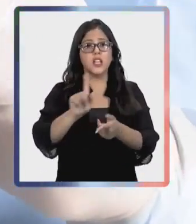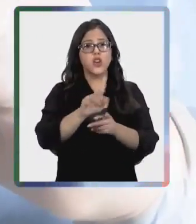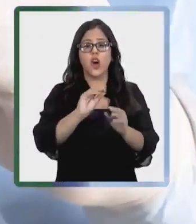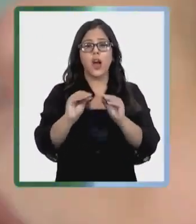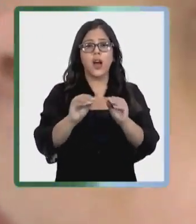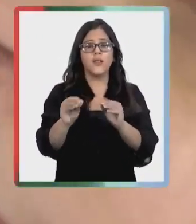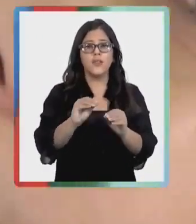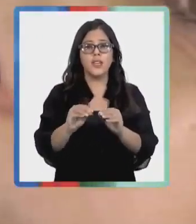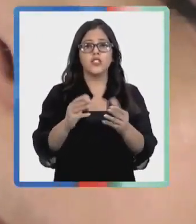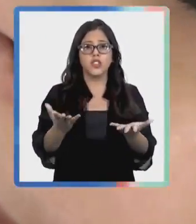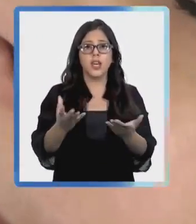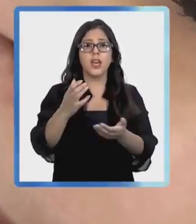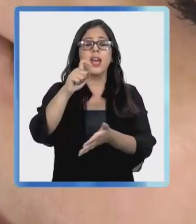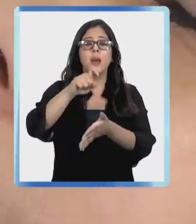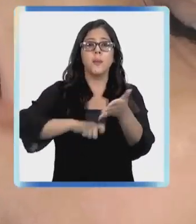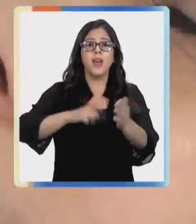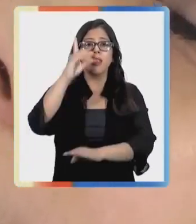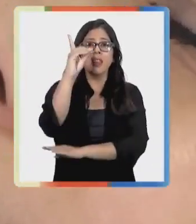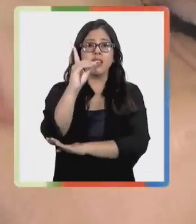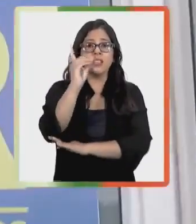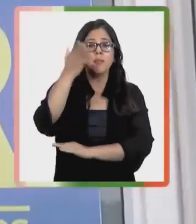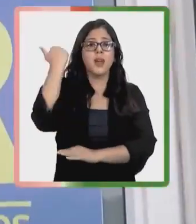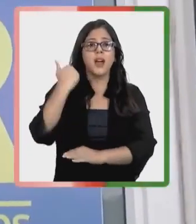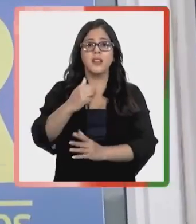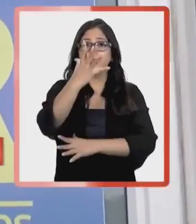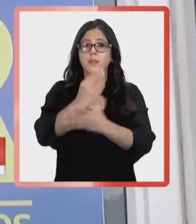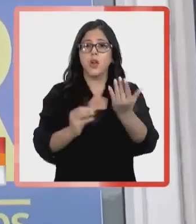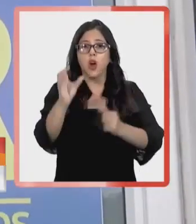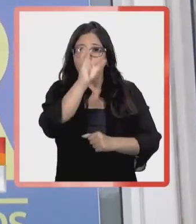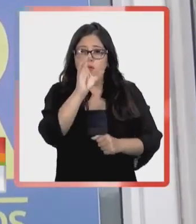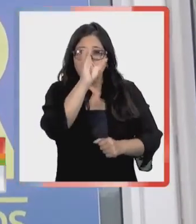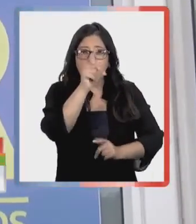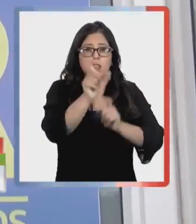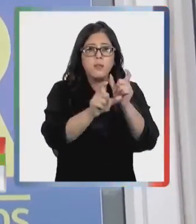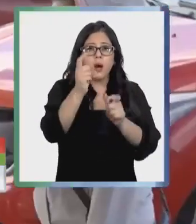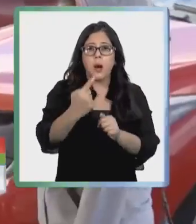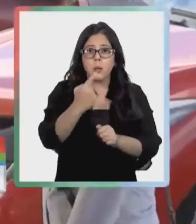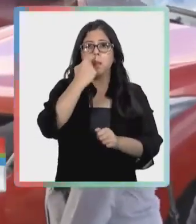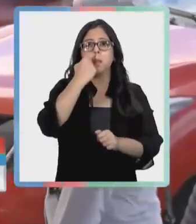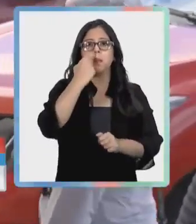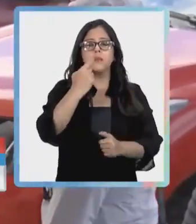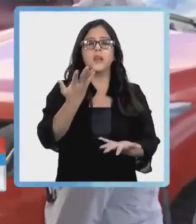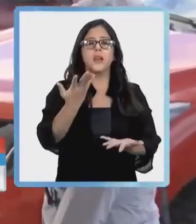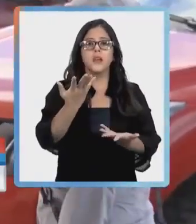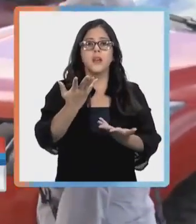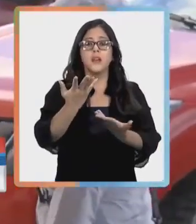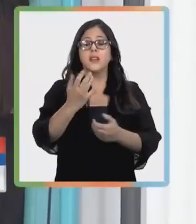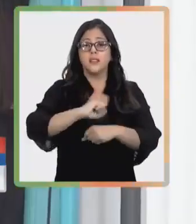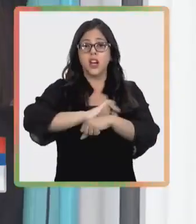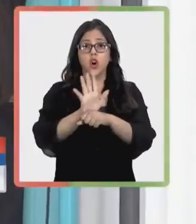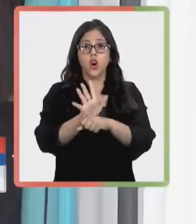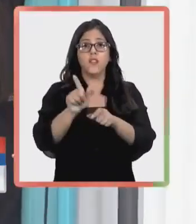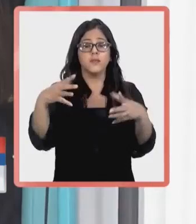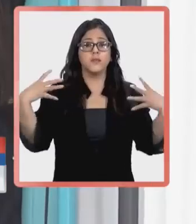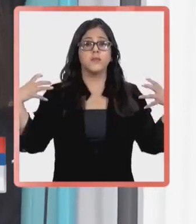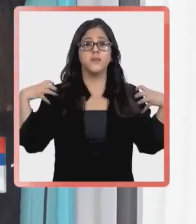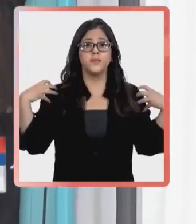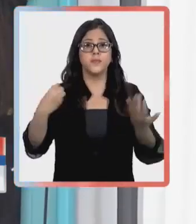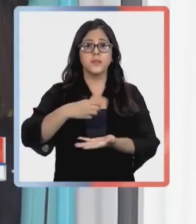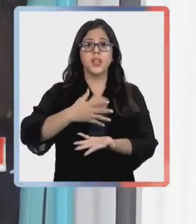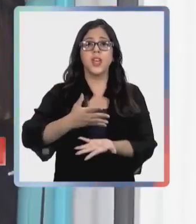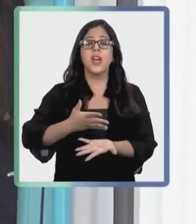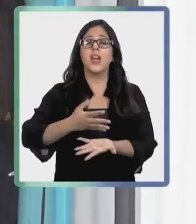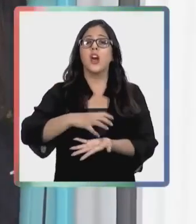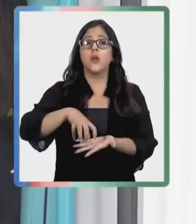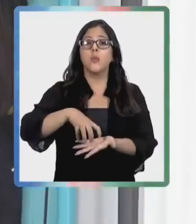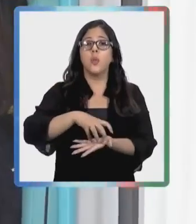Es el anuncio que se emitió en diciembre pasado sobre el fin de la búsqueda activa de casos de COVID-19 que está a cargo de la Corporación